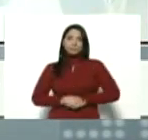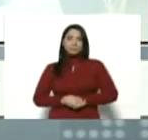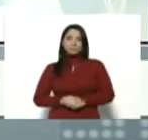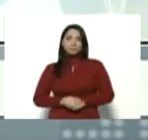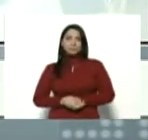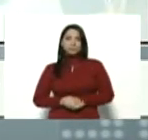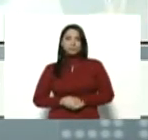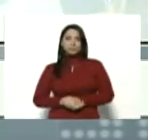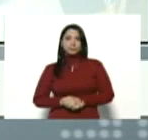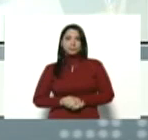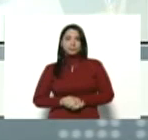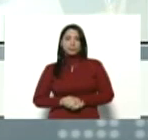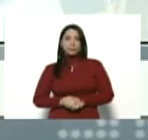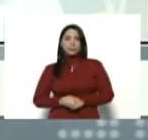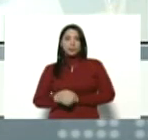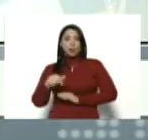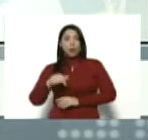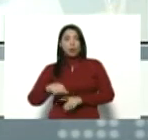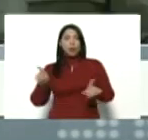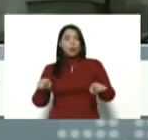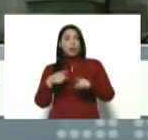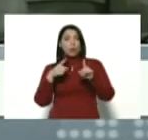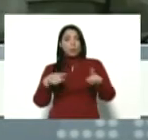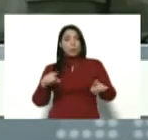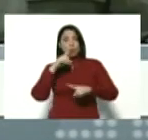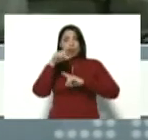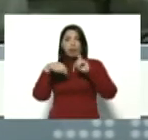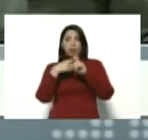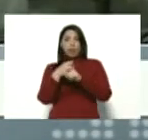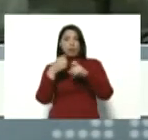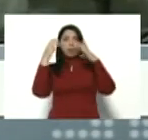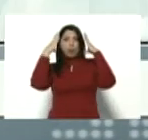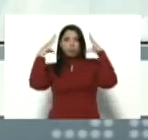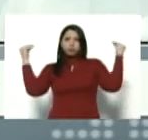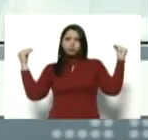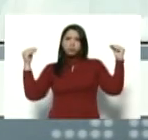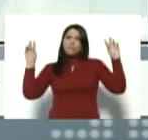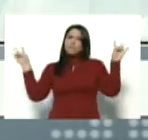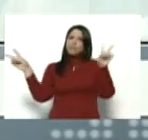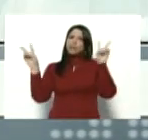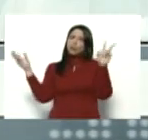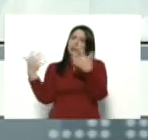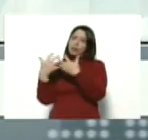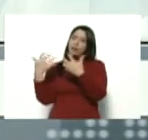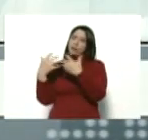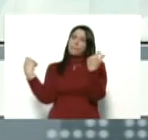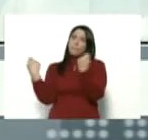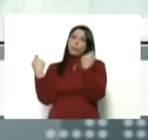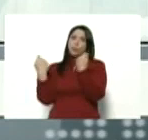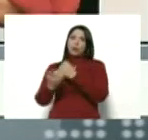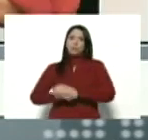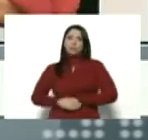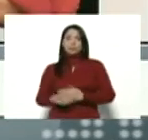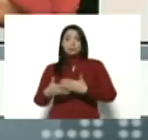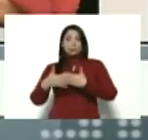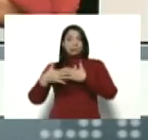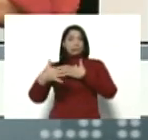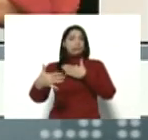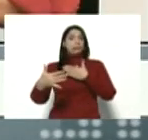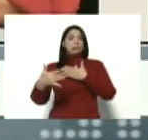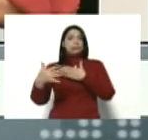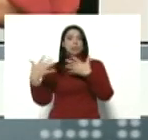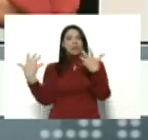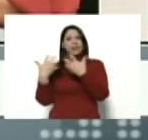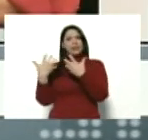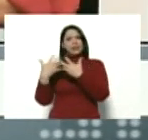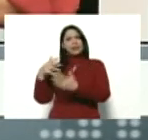Hoy cumple aniversario Vietnam de la gran victoria de la guerra popular prolongada, de la guerra